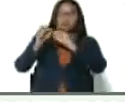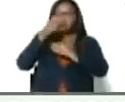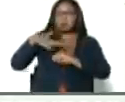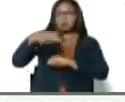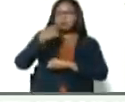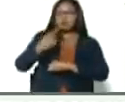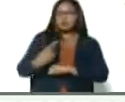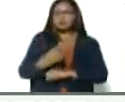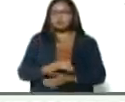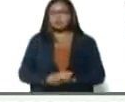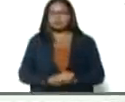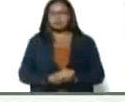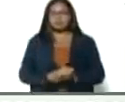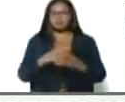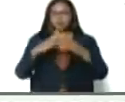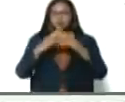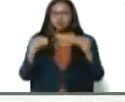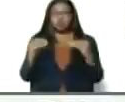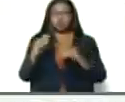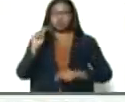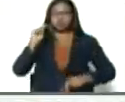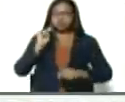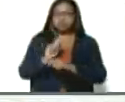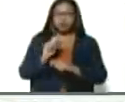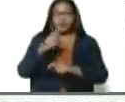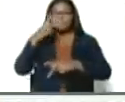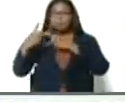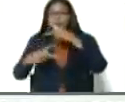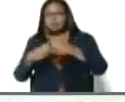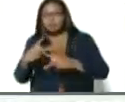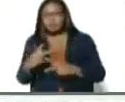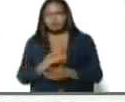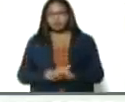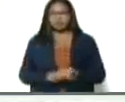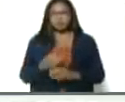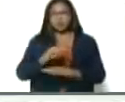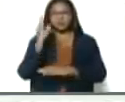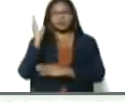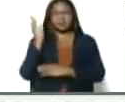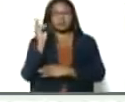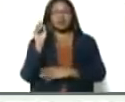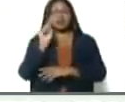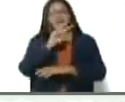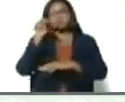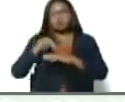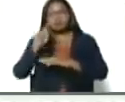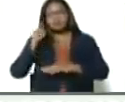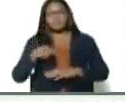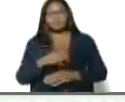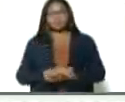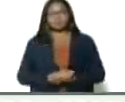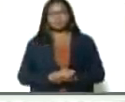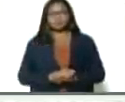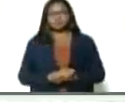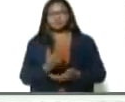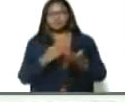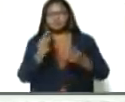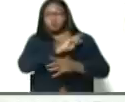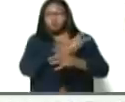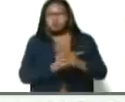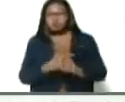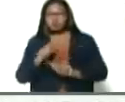para la interpelación política, para la interpelación en la Asamblea Nacional y para los más duros